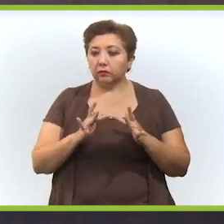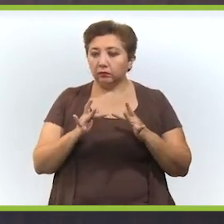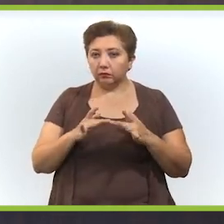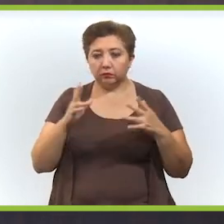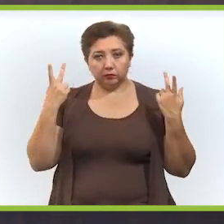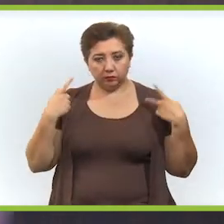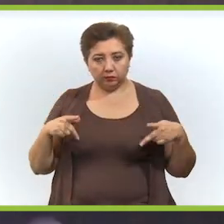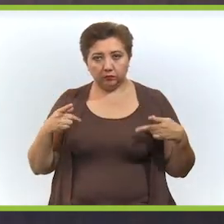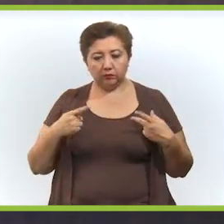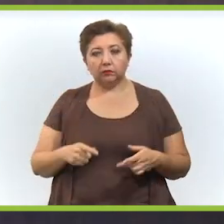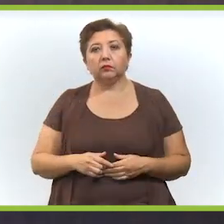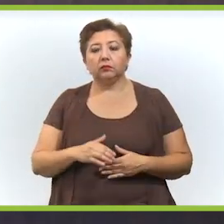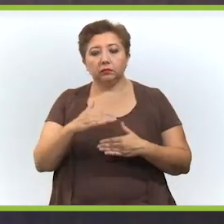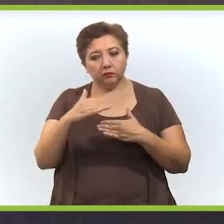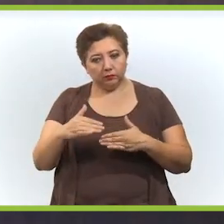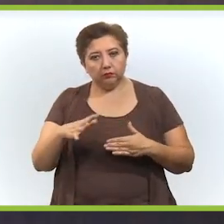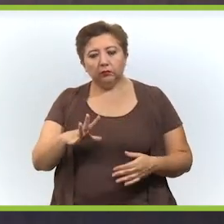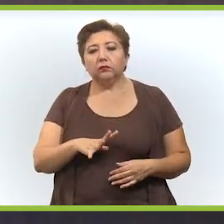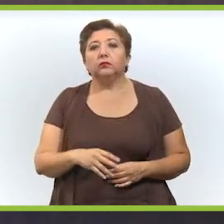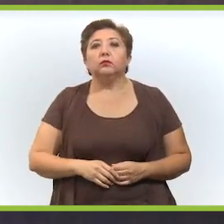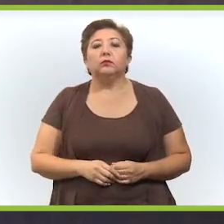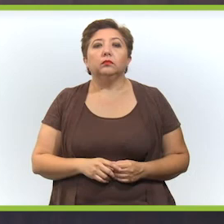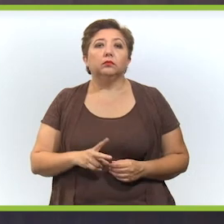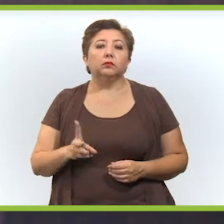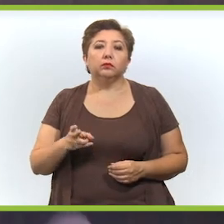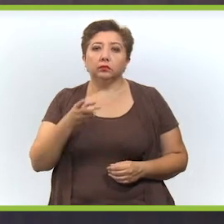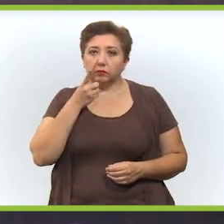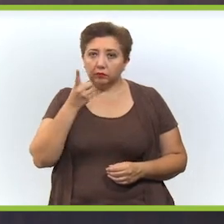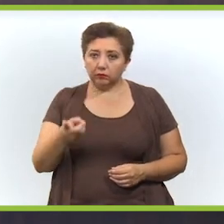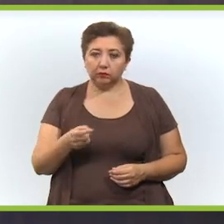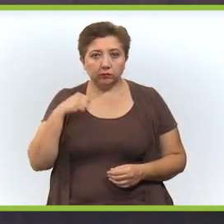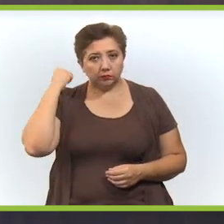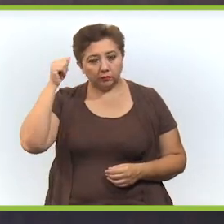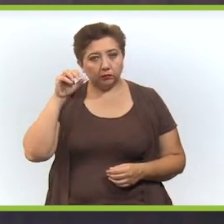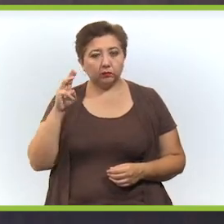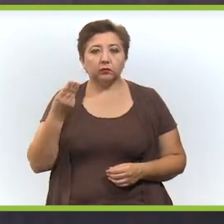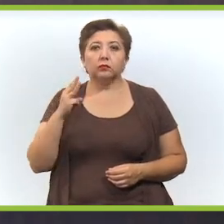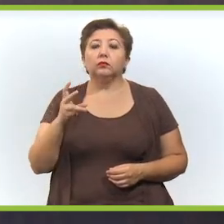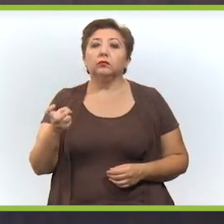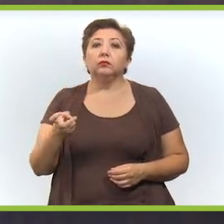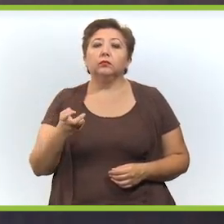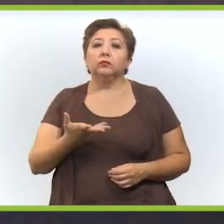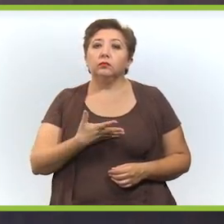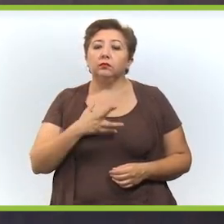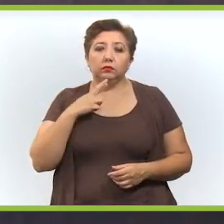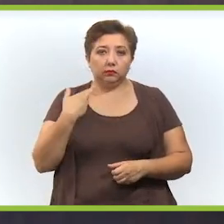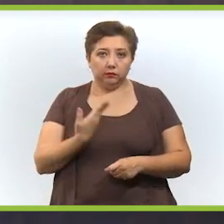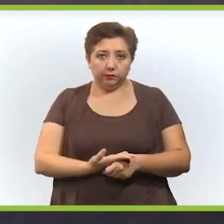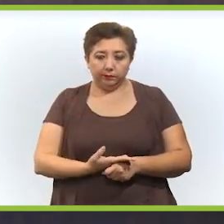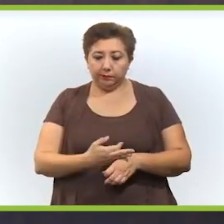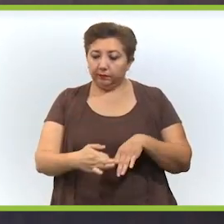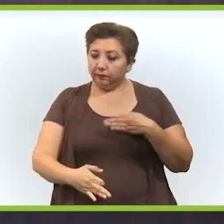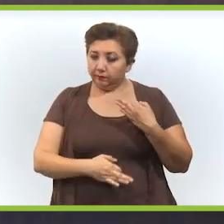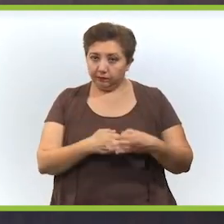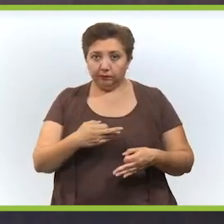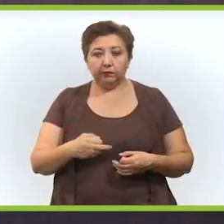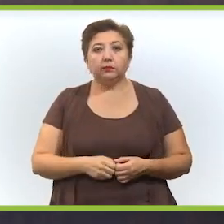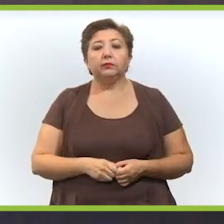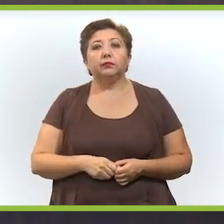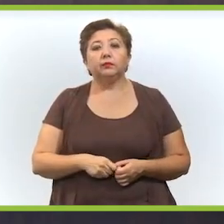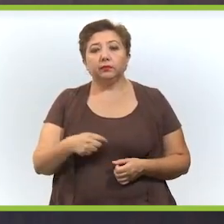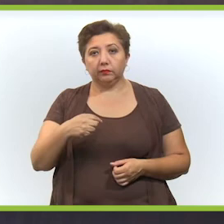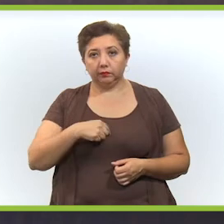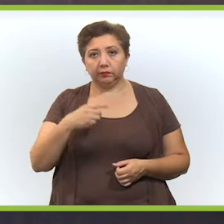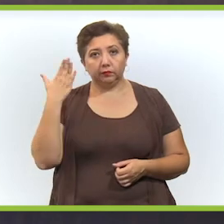que nos permite tener contacto con nuestros seres queridos, limitado, pero hay contacto, no como estábamos en abril y mayo y esto tiene que ser una